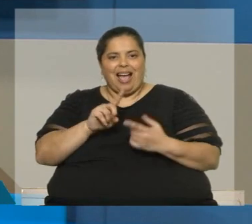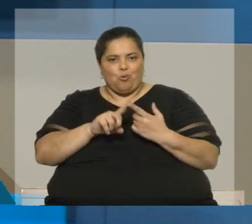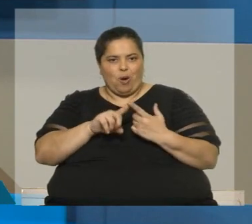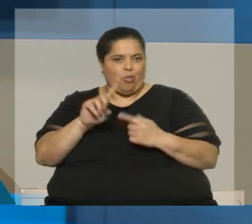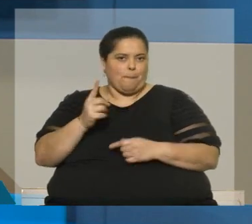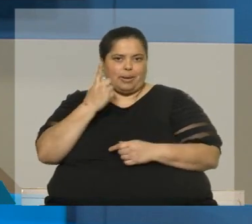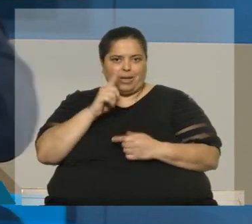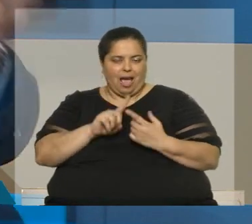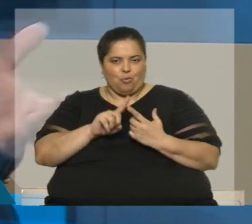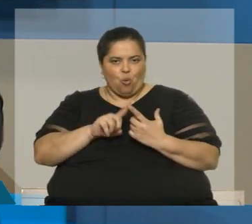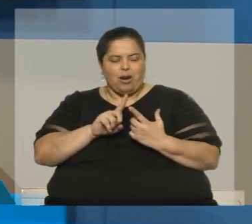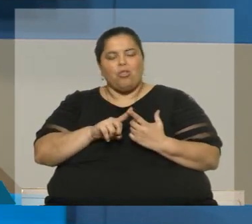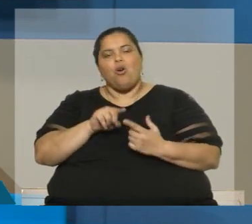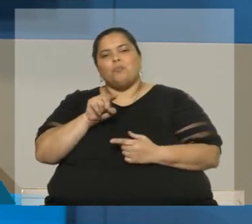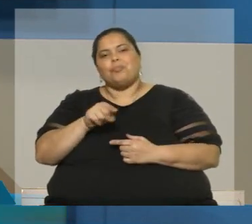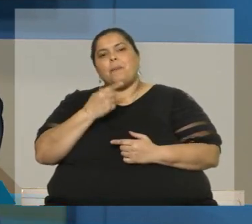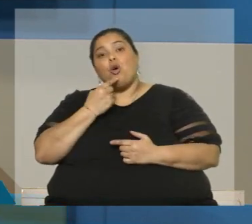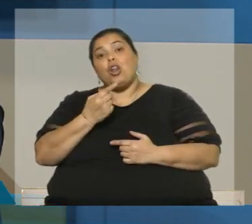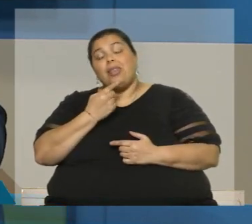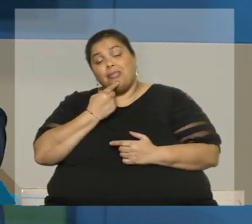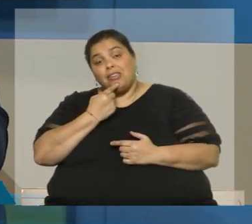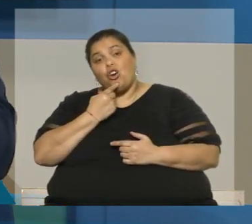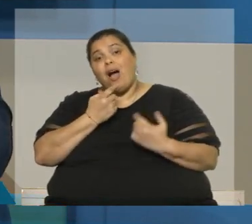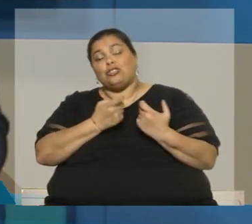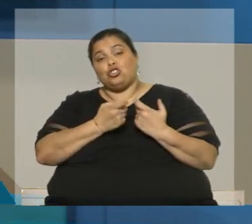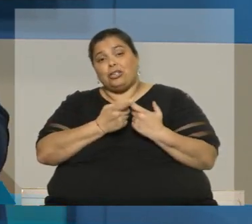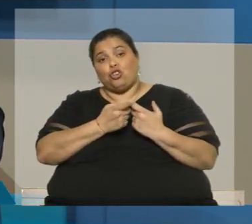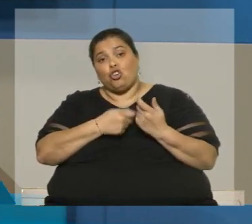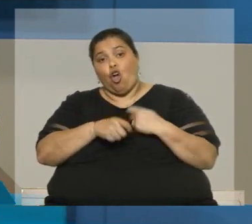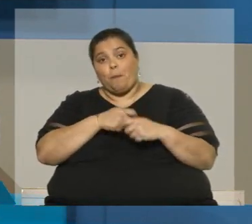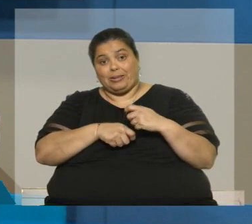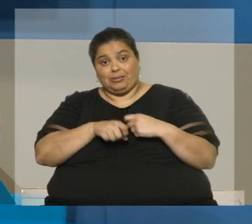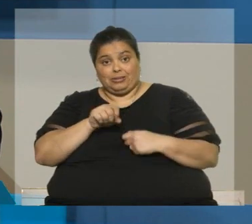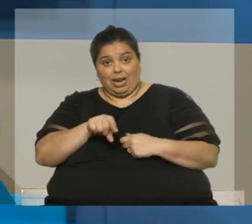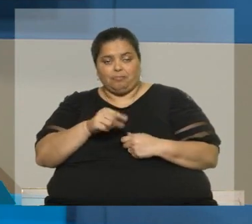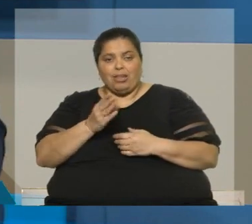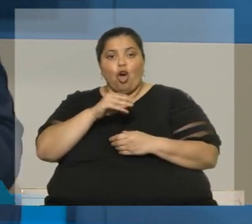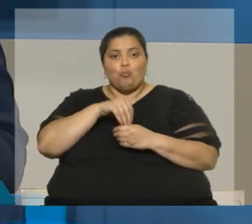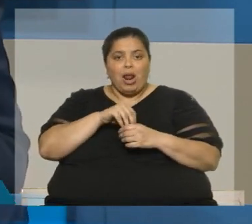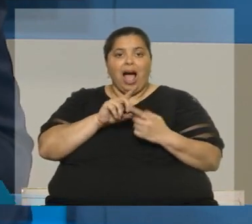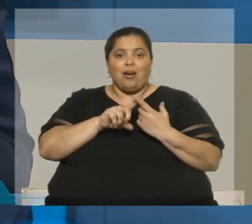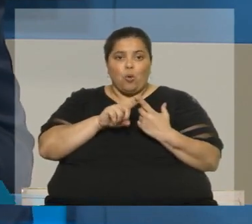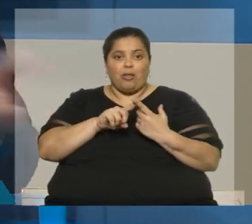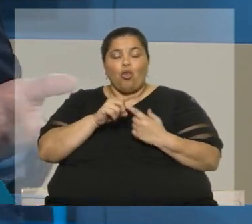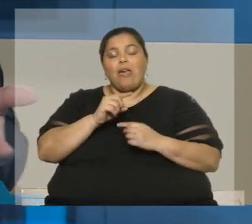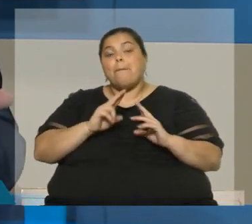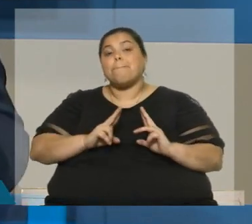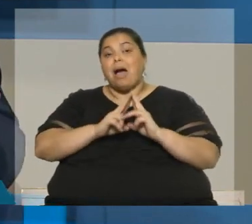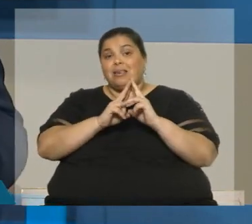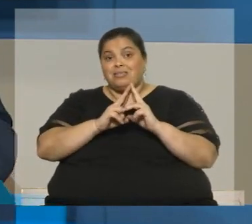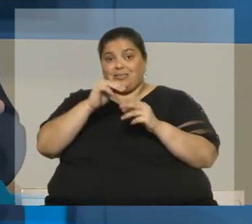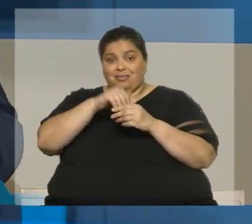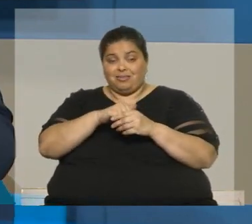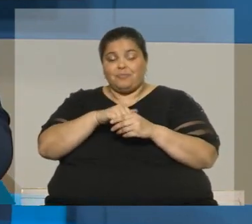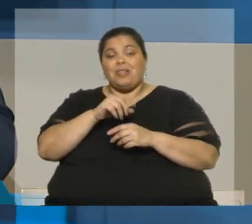político de asociación y comercial que incorpora el cumplimiento de los acuerdos de París dentro del articulado. Y el cumplimiento de los